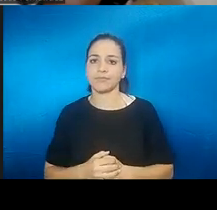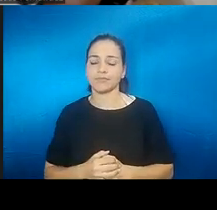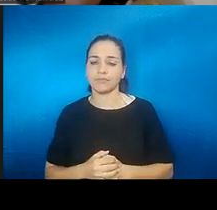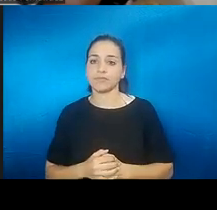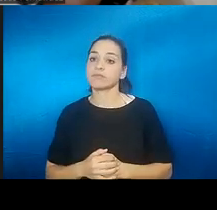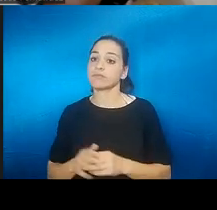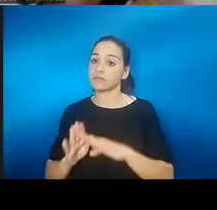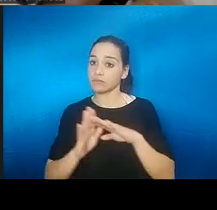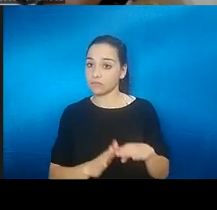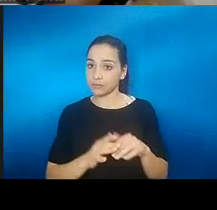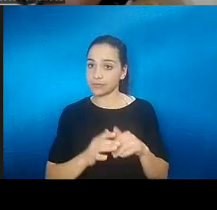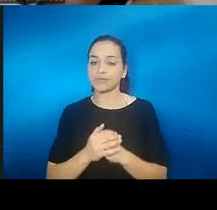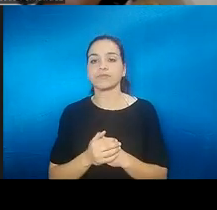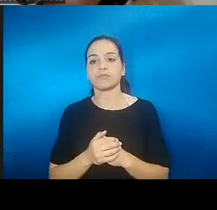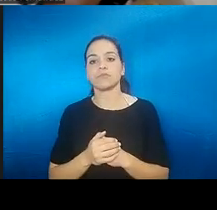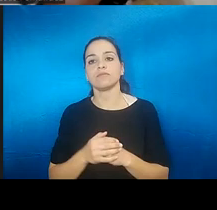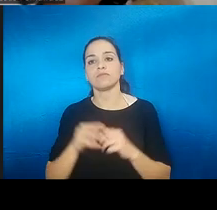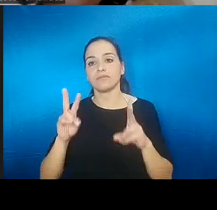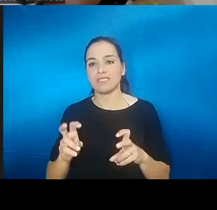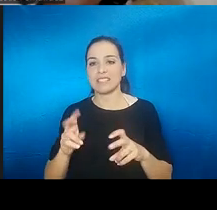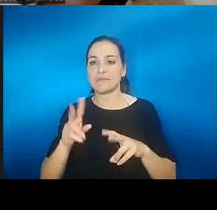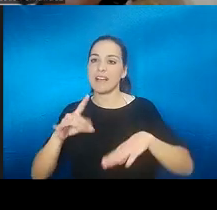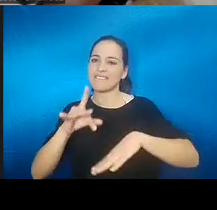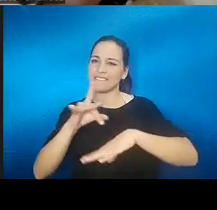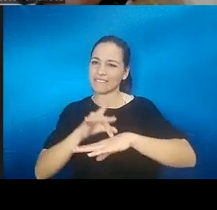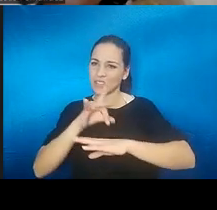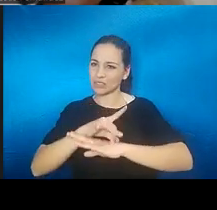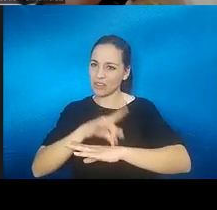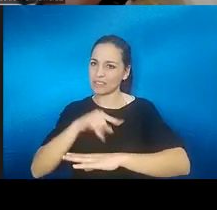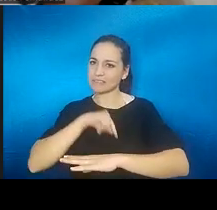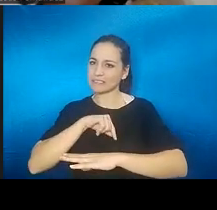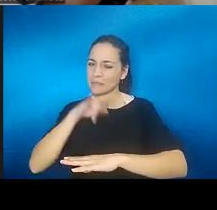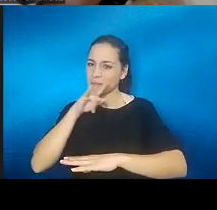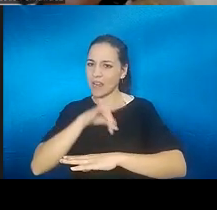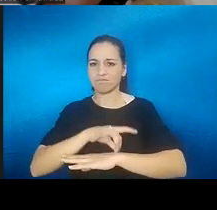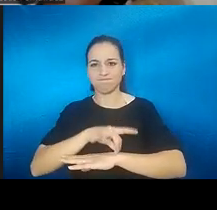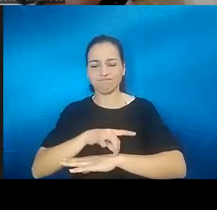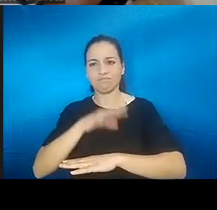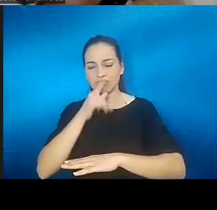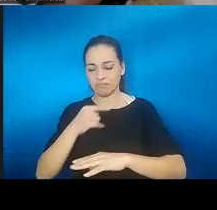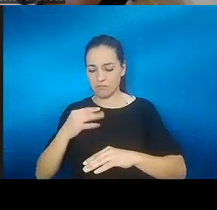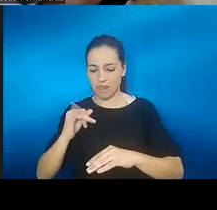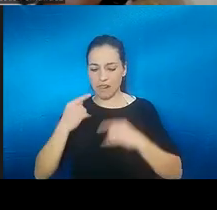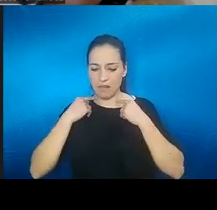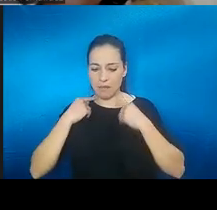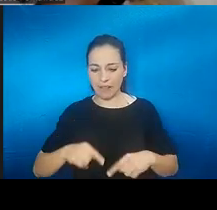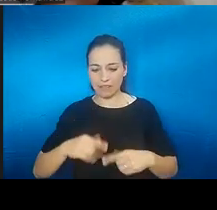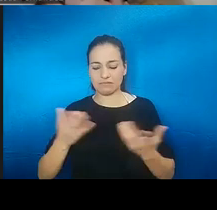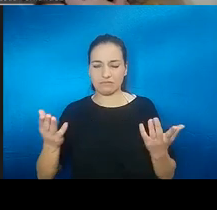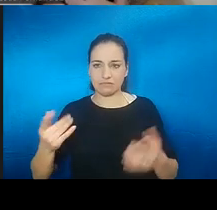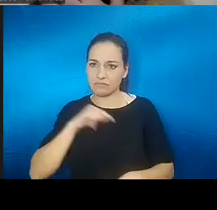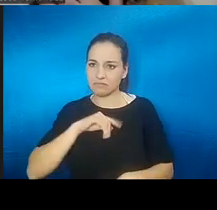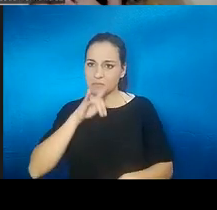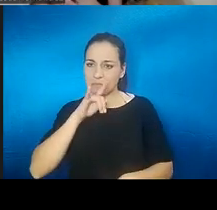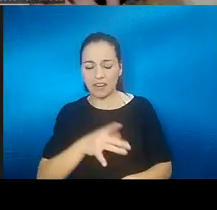parte que es como despatologizar el sentirse mal por tener una pérdida. Uno en principio no